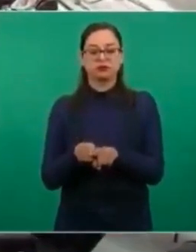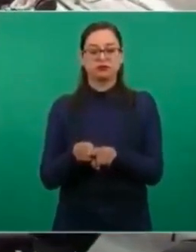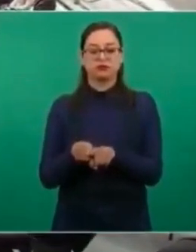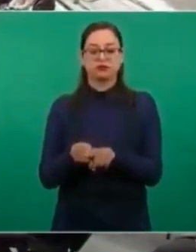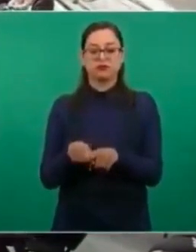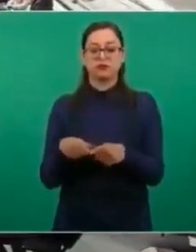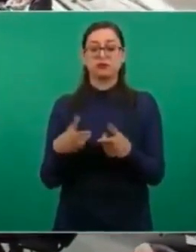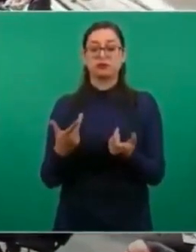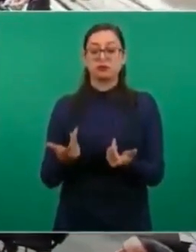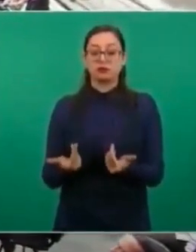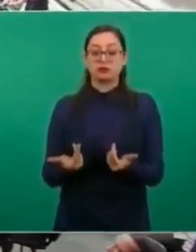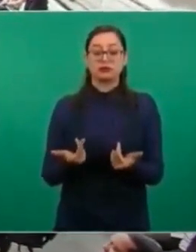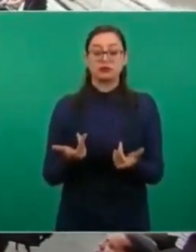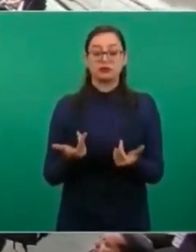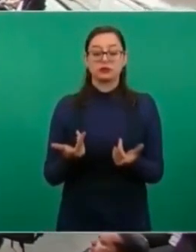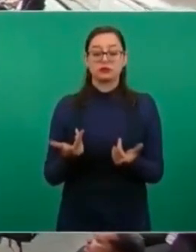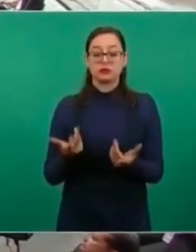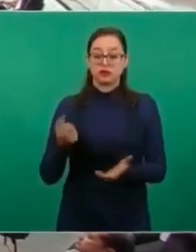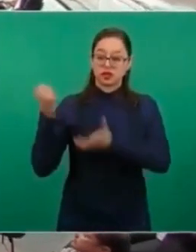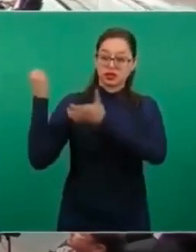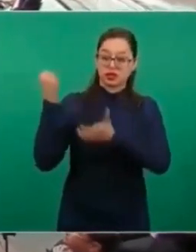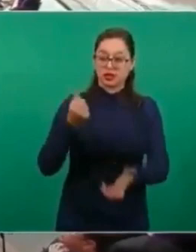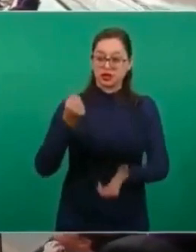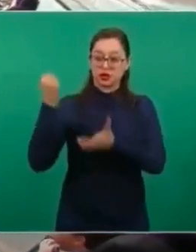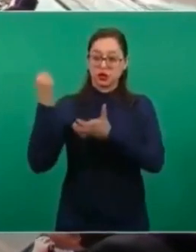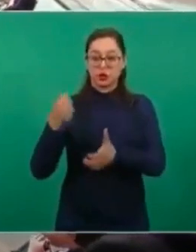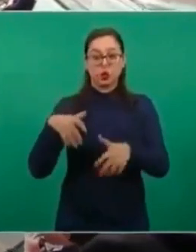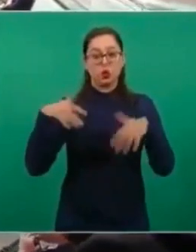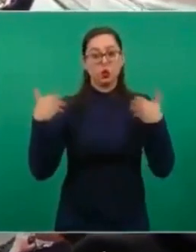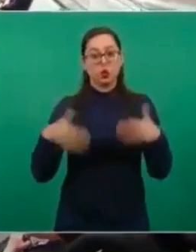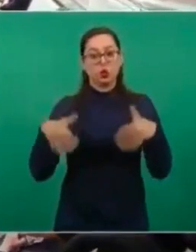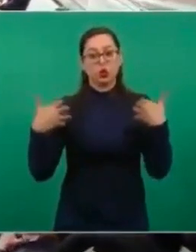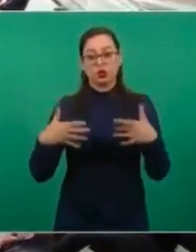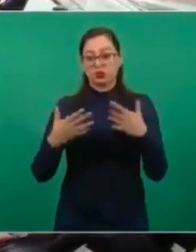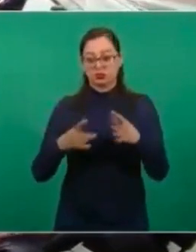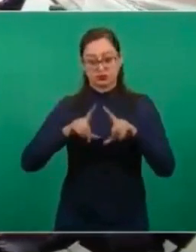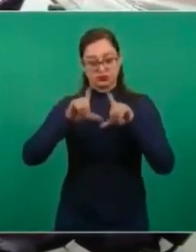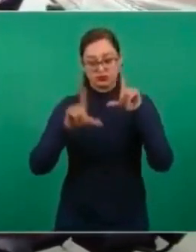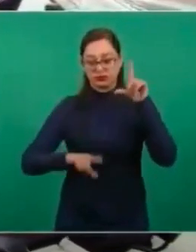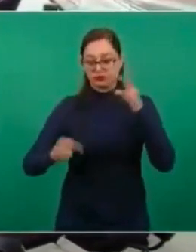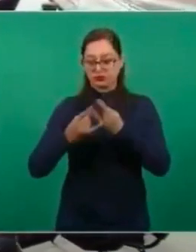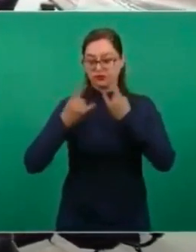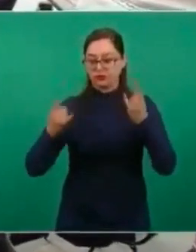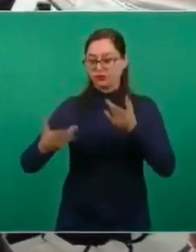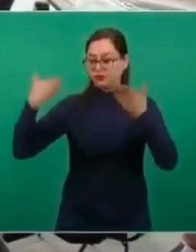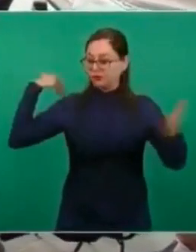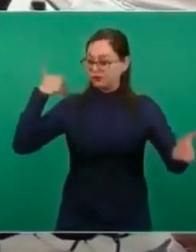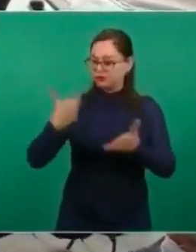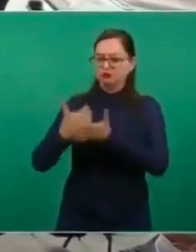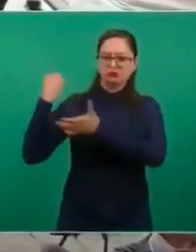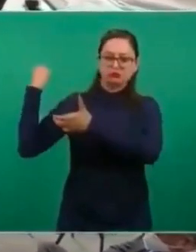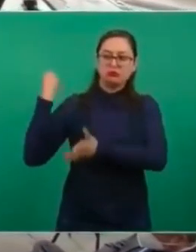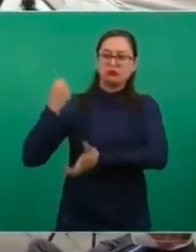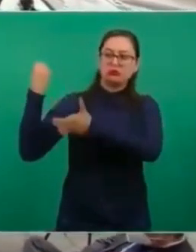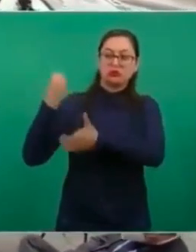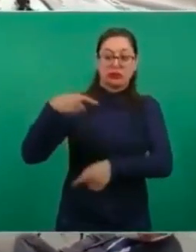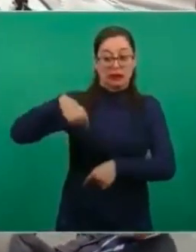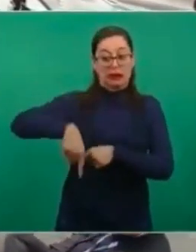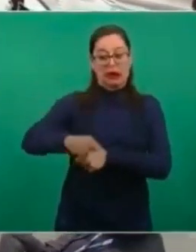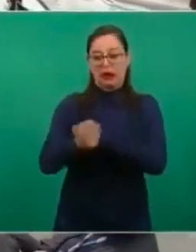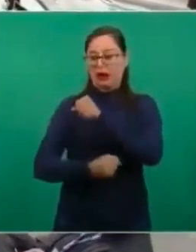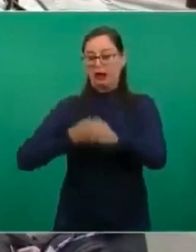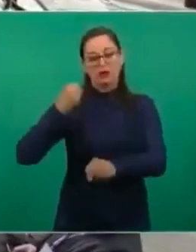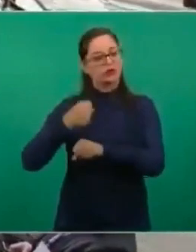extranjera más grande en la historia, más cantidad de recursos en la